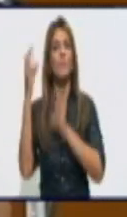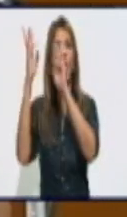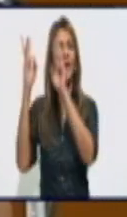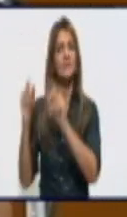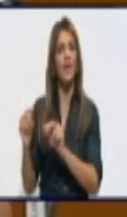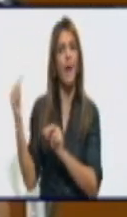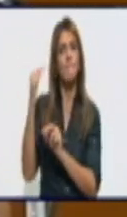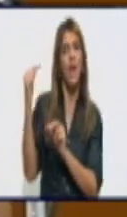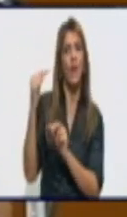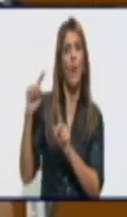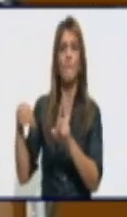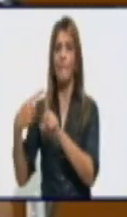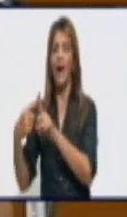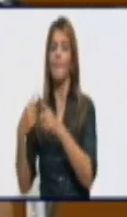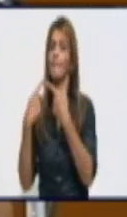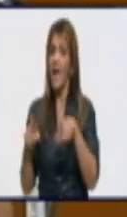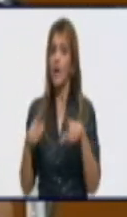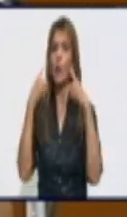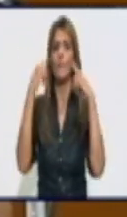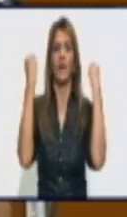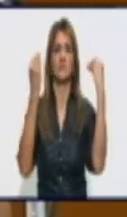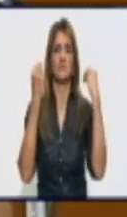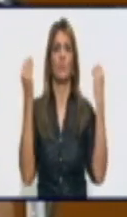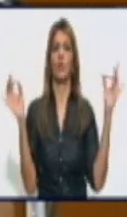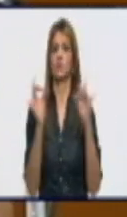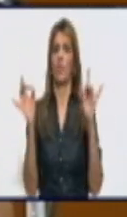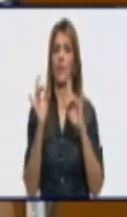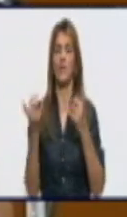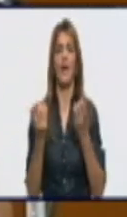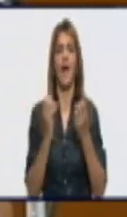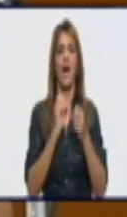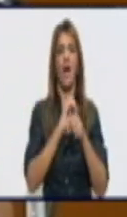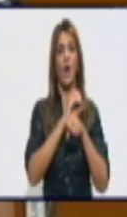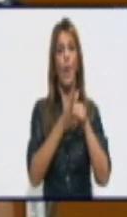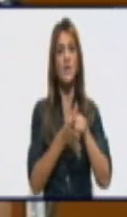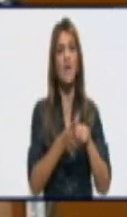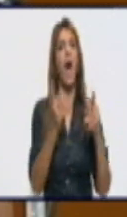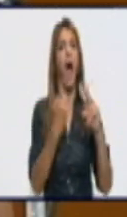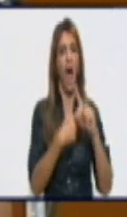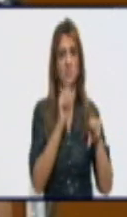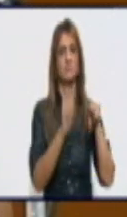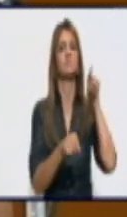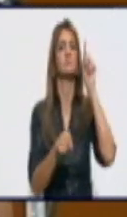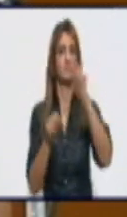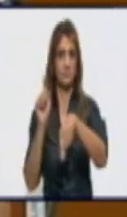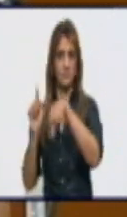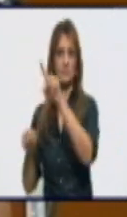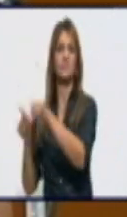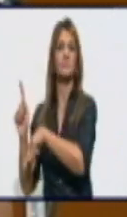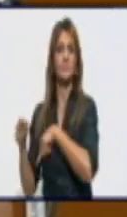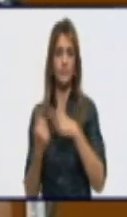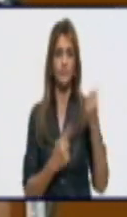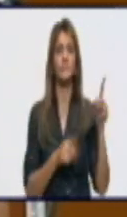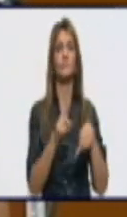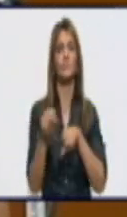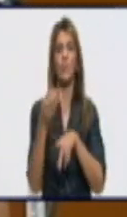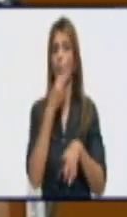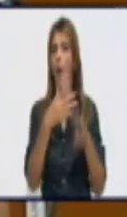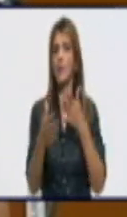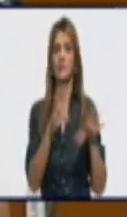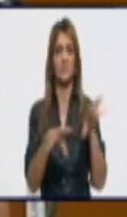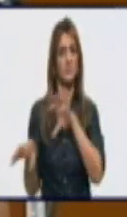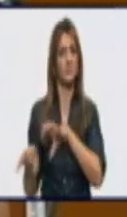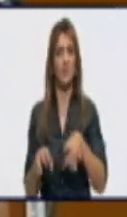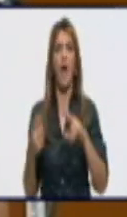transmisión, en que tenemos el virus circulando, y que tenemos que ser estrictos cumplidores de las medidas que están ya